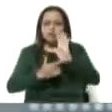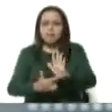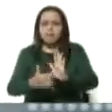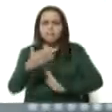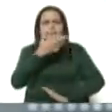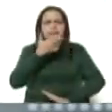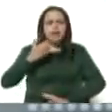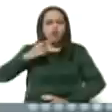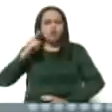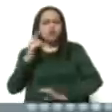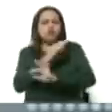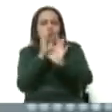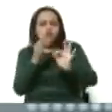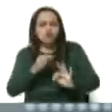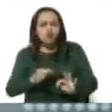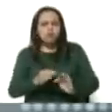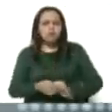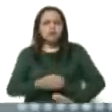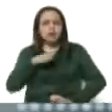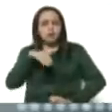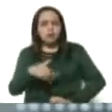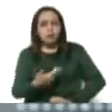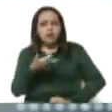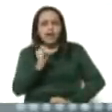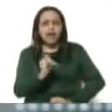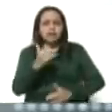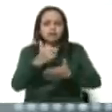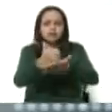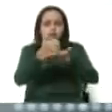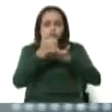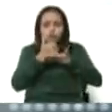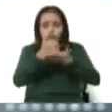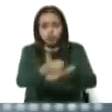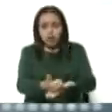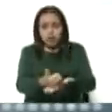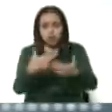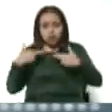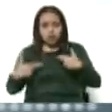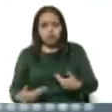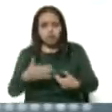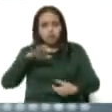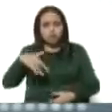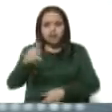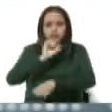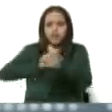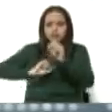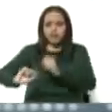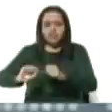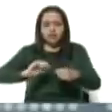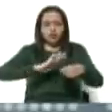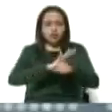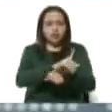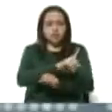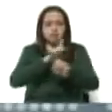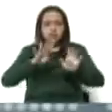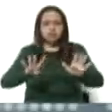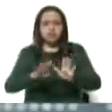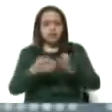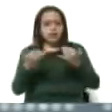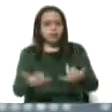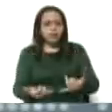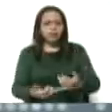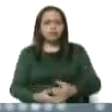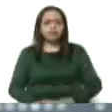únicas herramientas con las que cuenta el ser humano para combatir el COVID-19 en los actuales momentos.